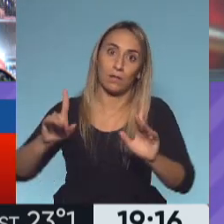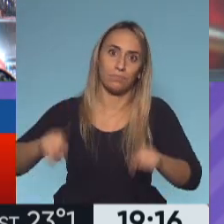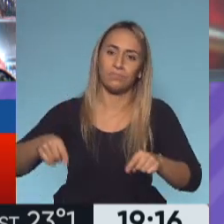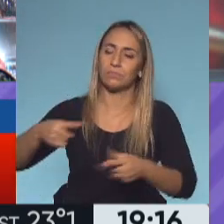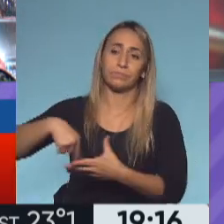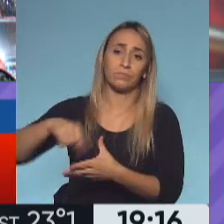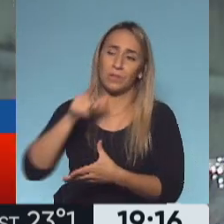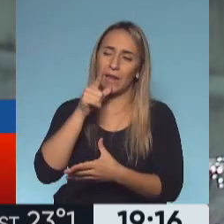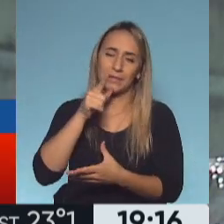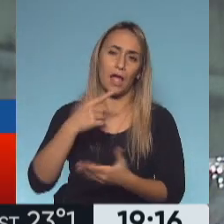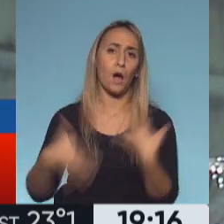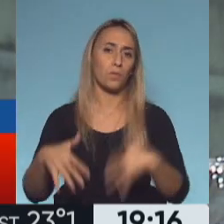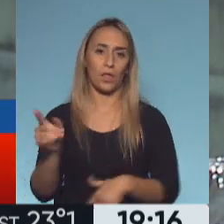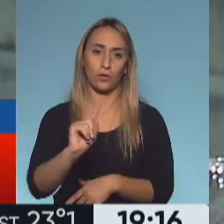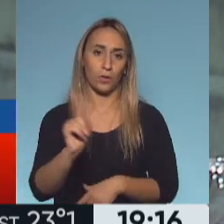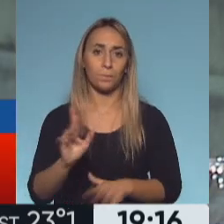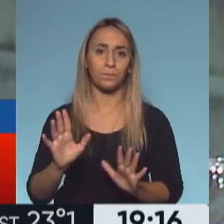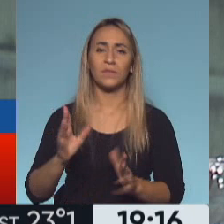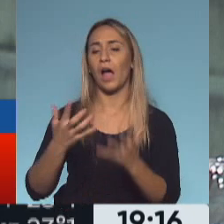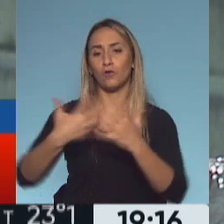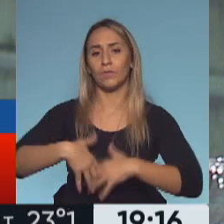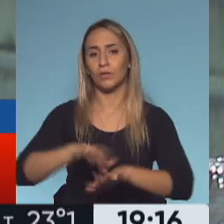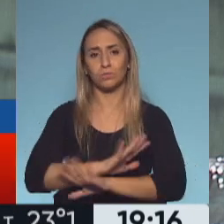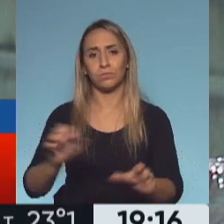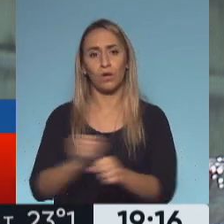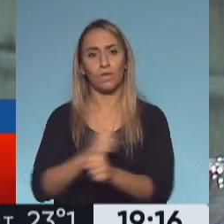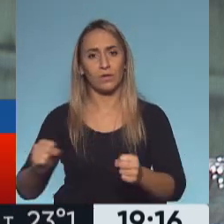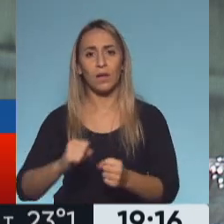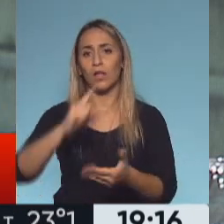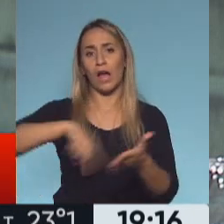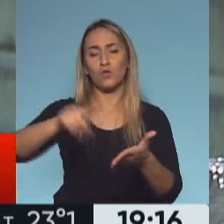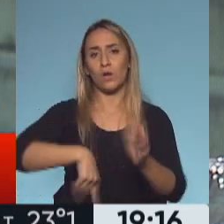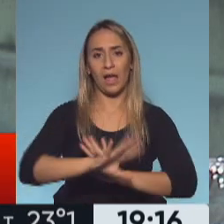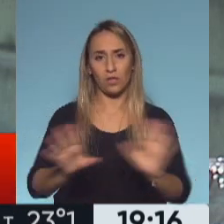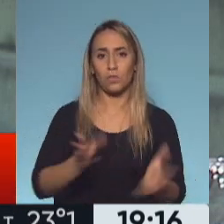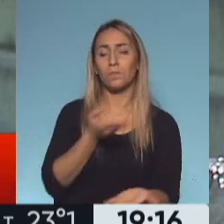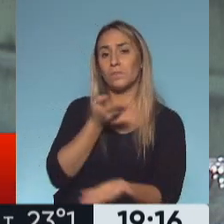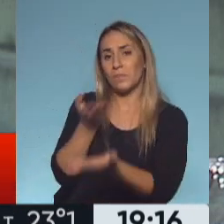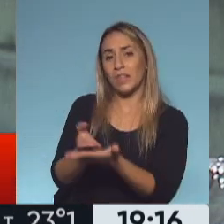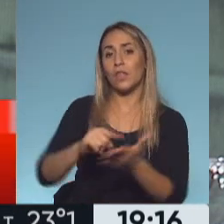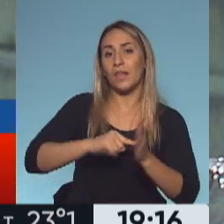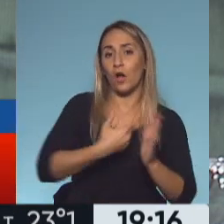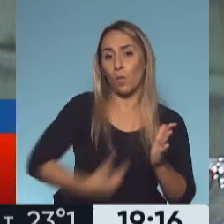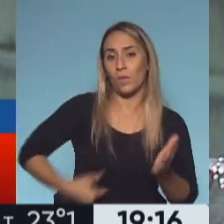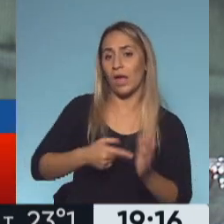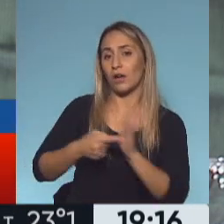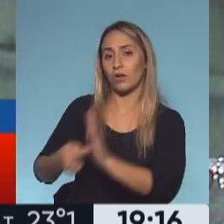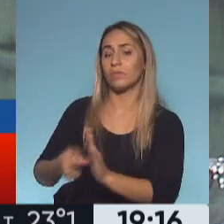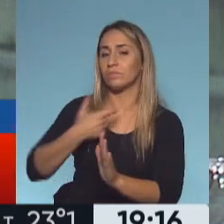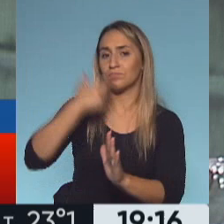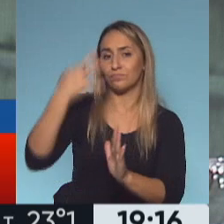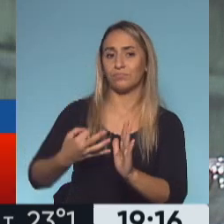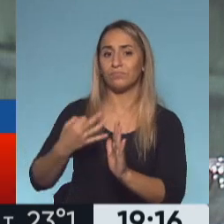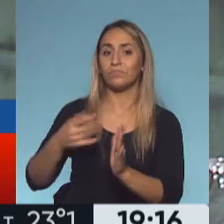dejó sin efecto la confirmación. Exactamente. La cautelar de clases presenciales en la Ciudad de Buenos Aires y se aceptó tratar el DNU de medidas sanitarias.